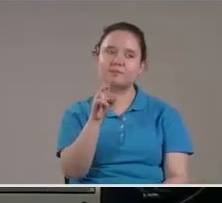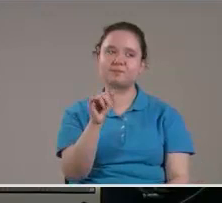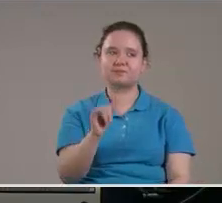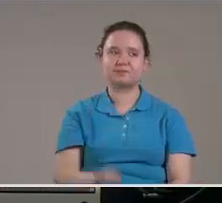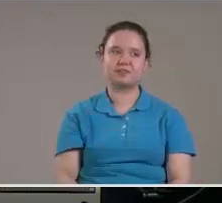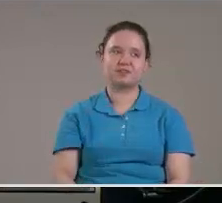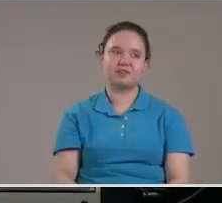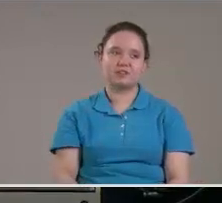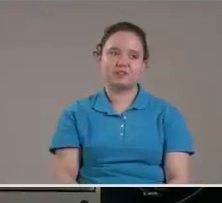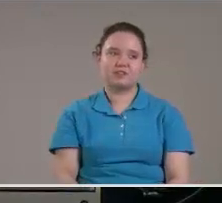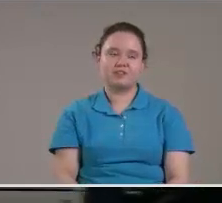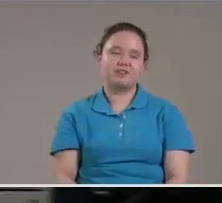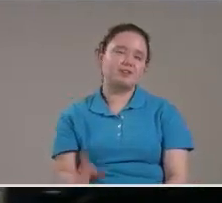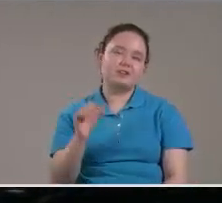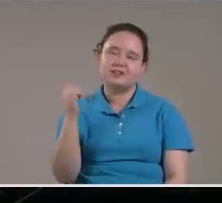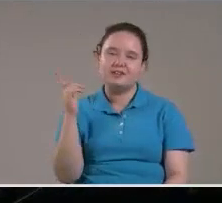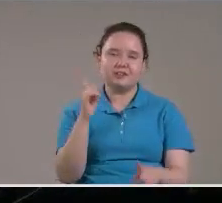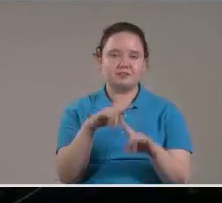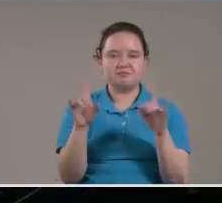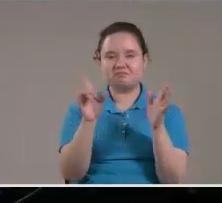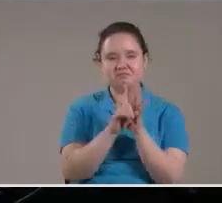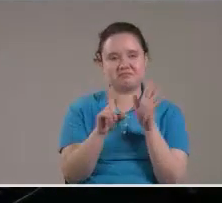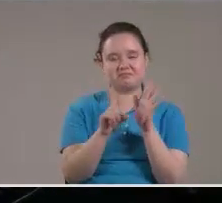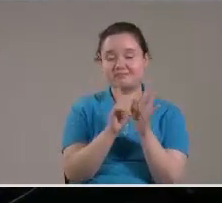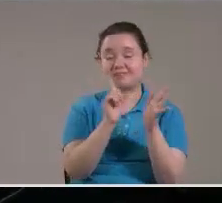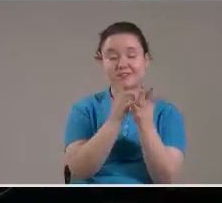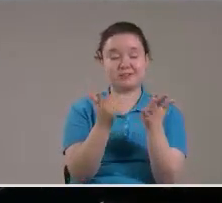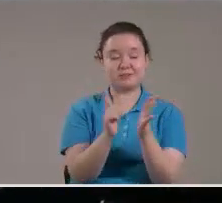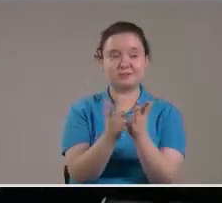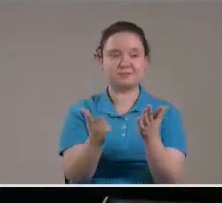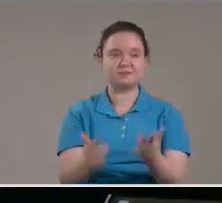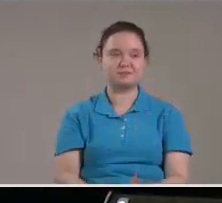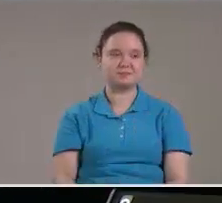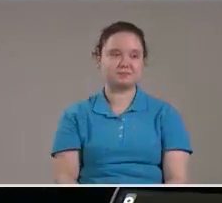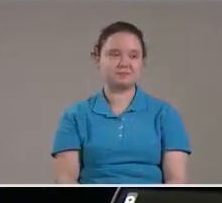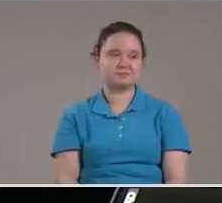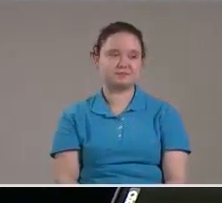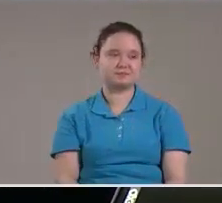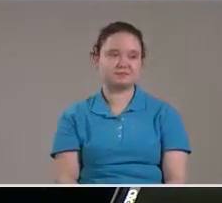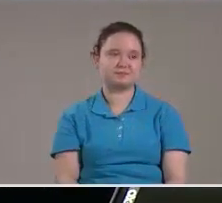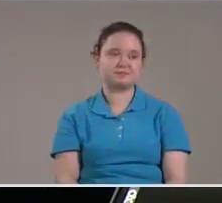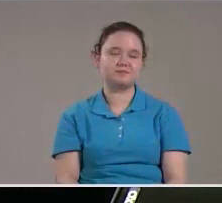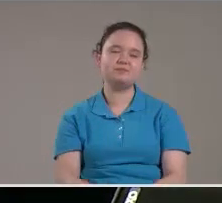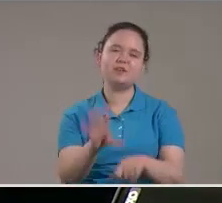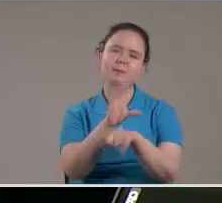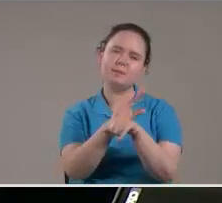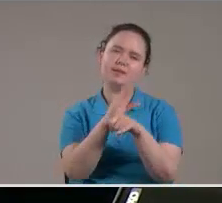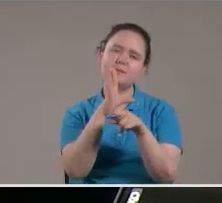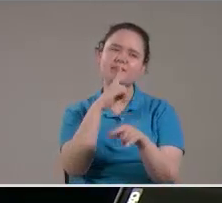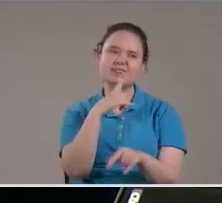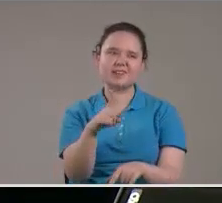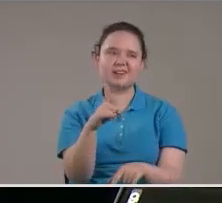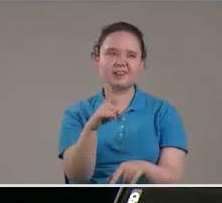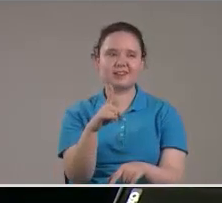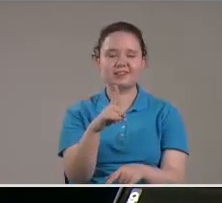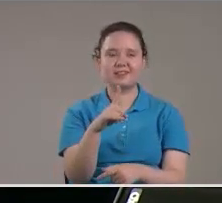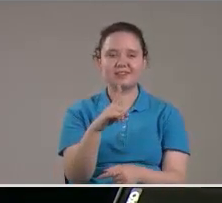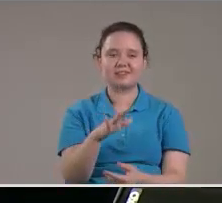Miremos otro Solo déjeme Porque el tiempo Se me agotó Solo déjeme Expresarle esto